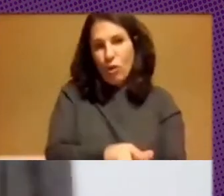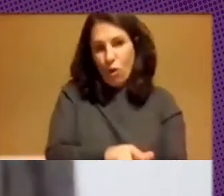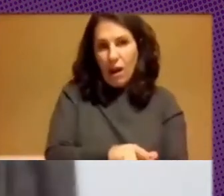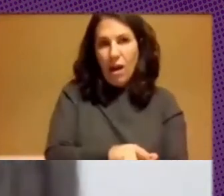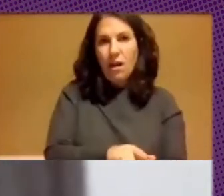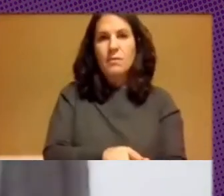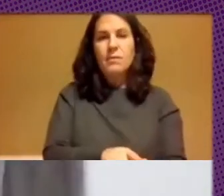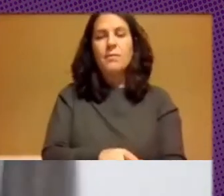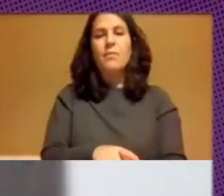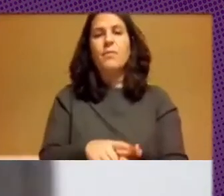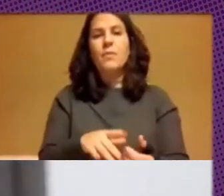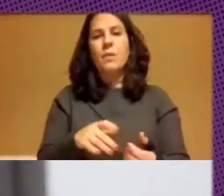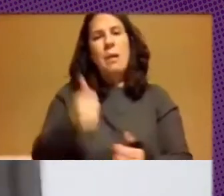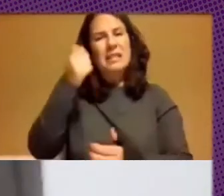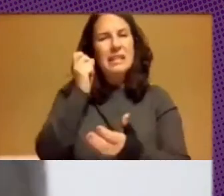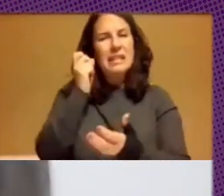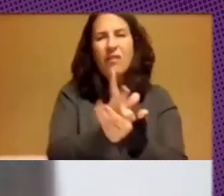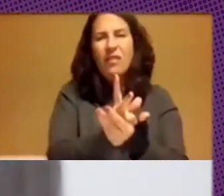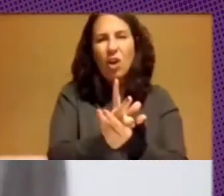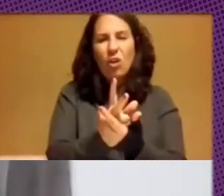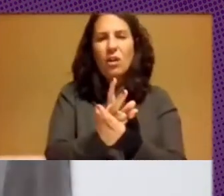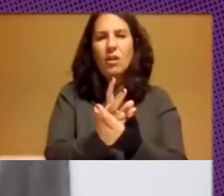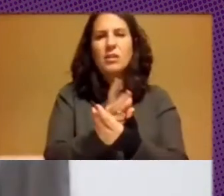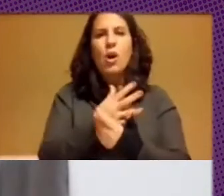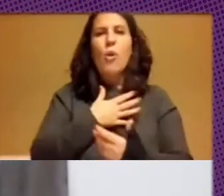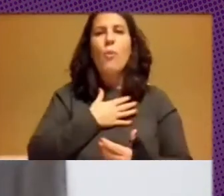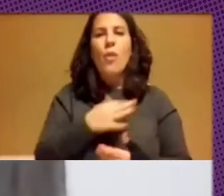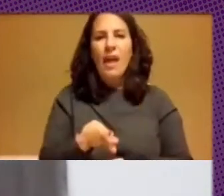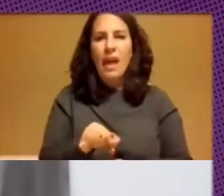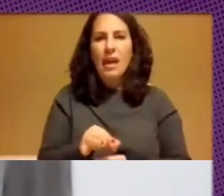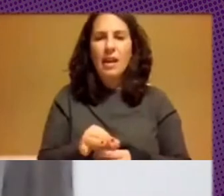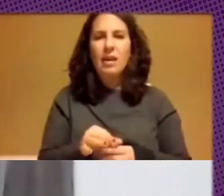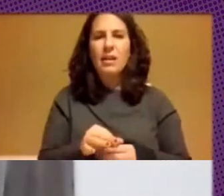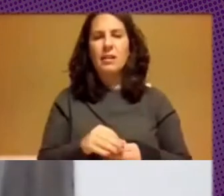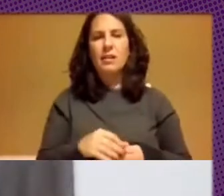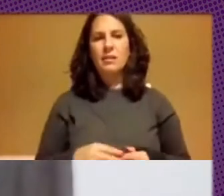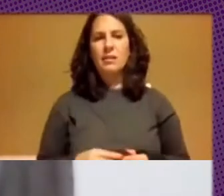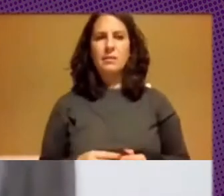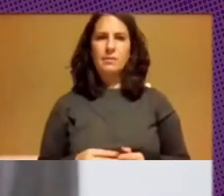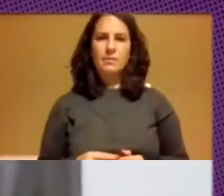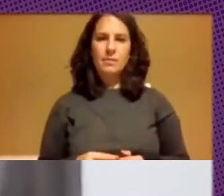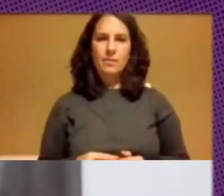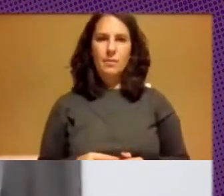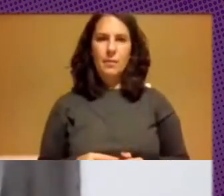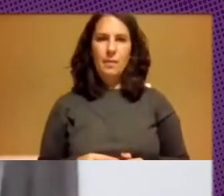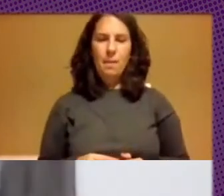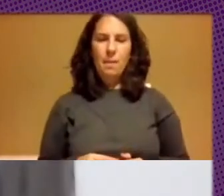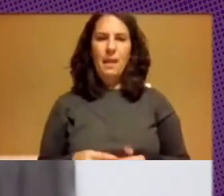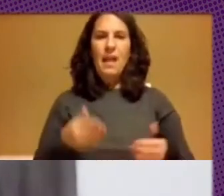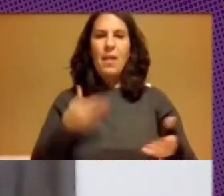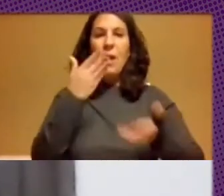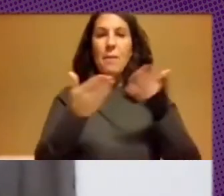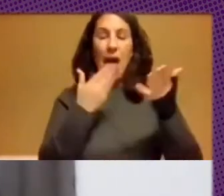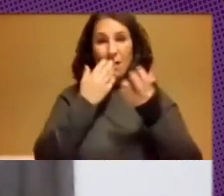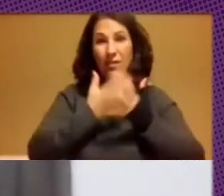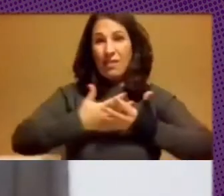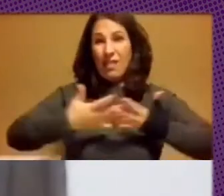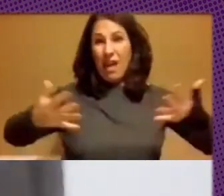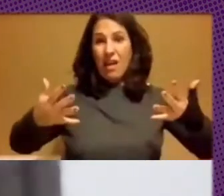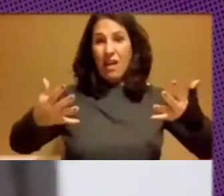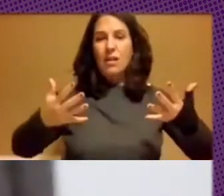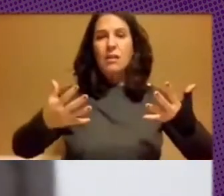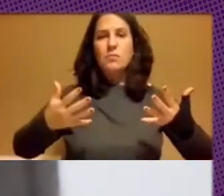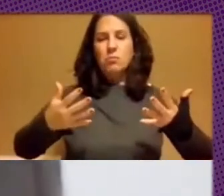gran desafío fue poder sostener el incremento enorme de la demanda con soluciones abiertas.